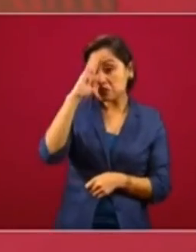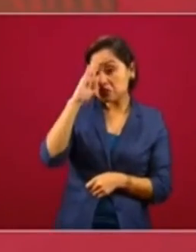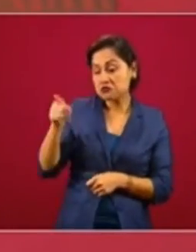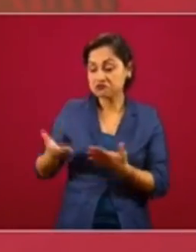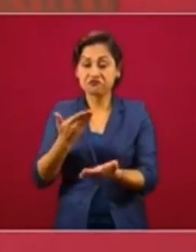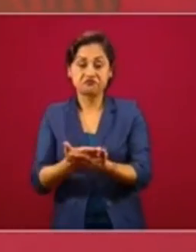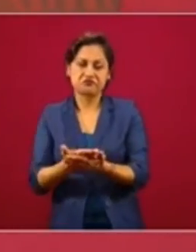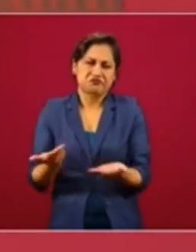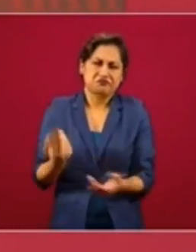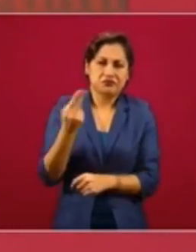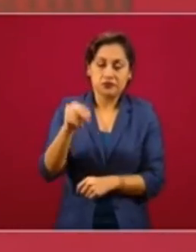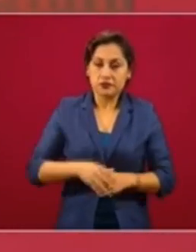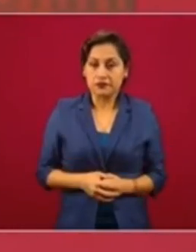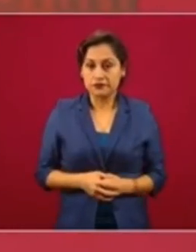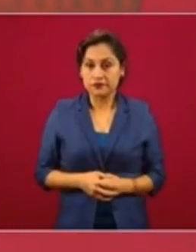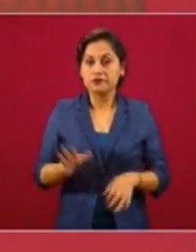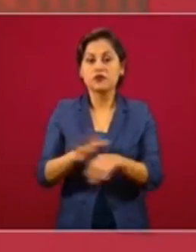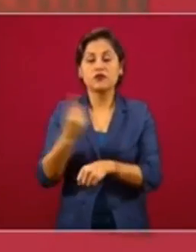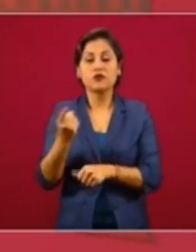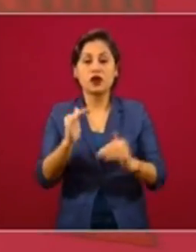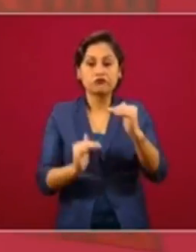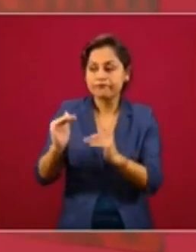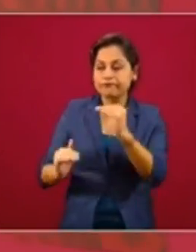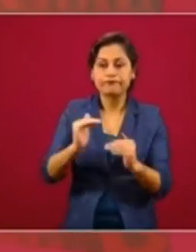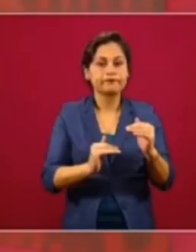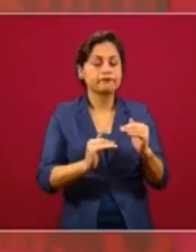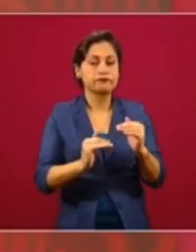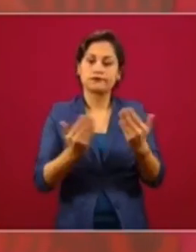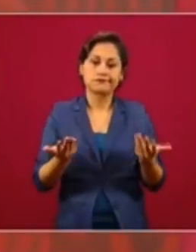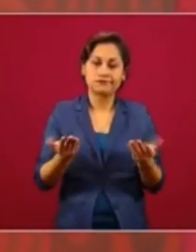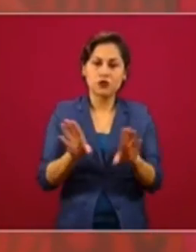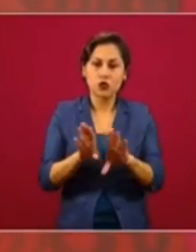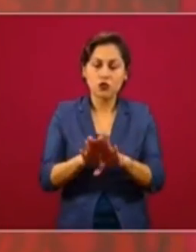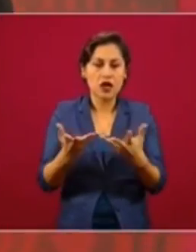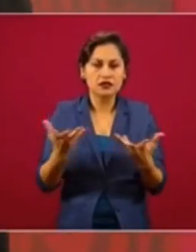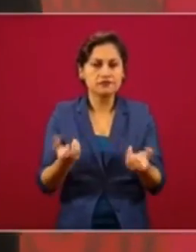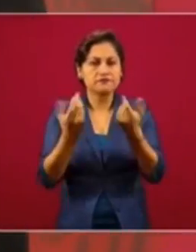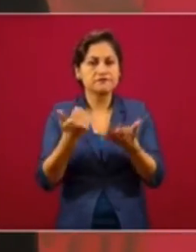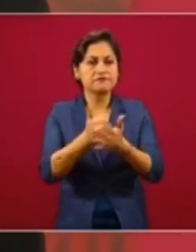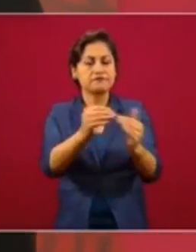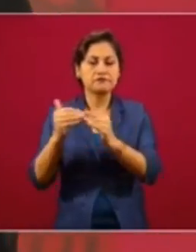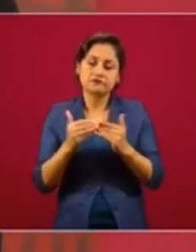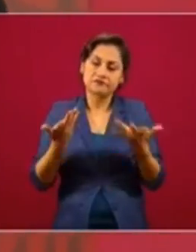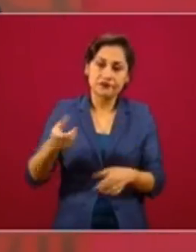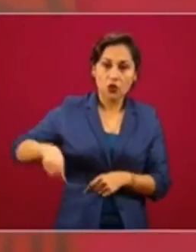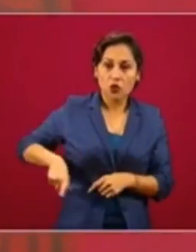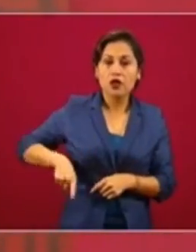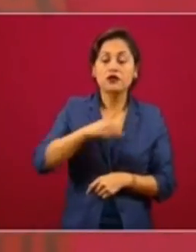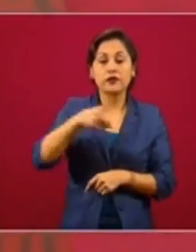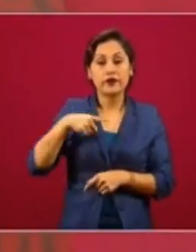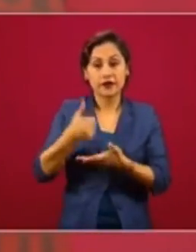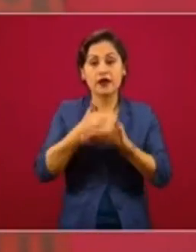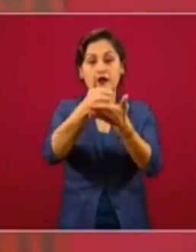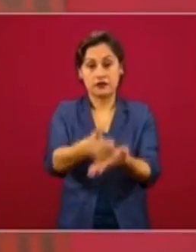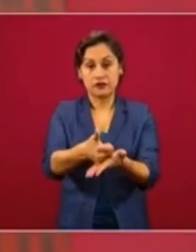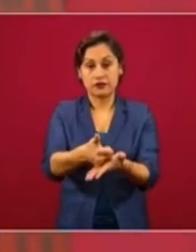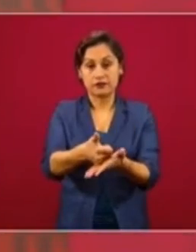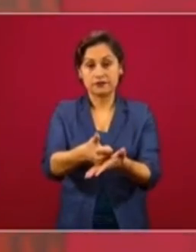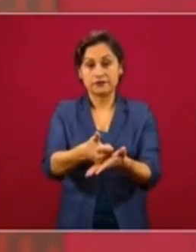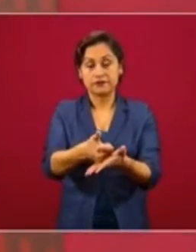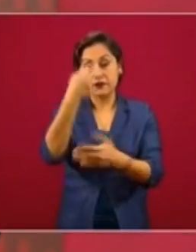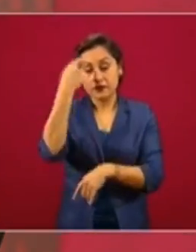Para que no haya tanta desigualdad, lo mejor es que el gobierno atude a que